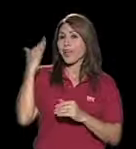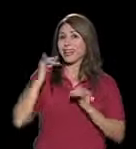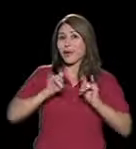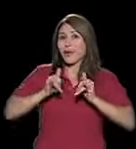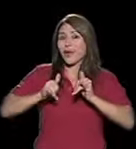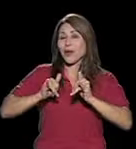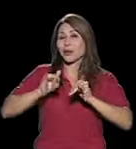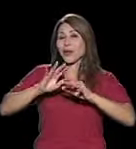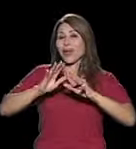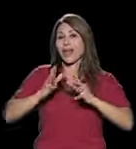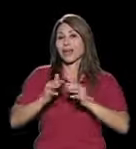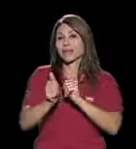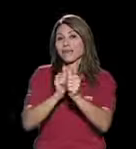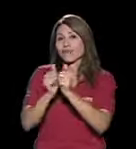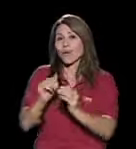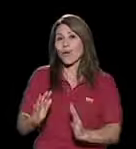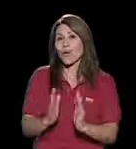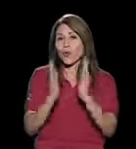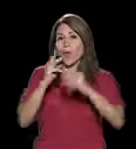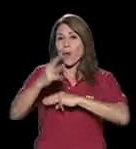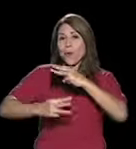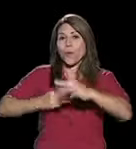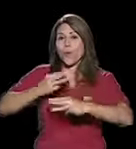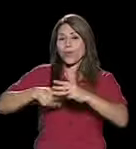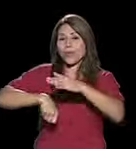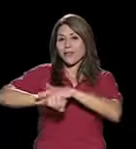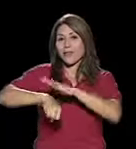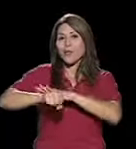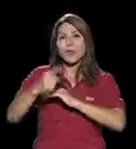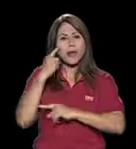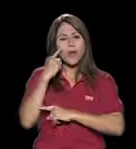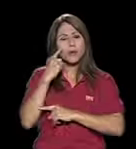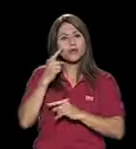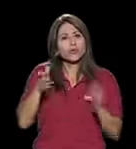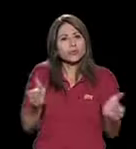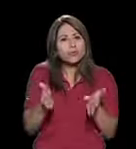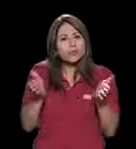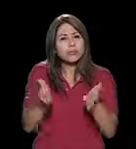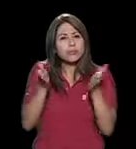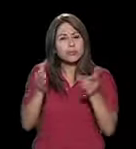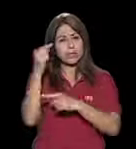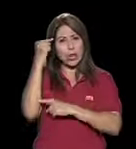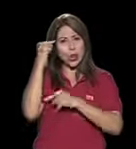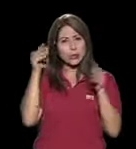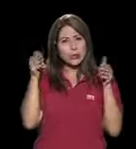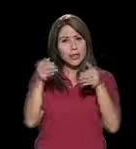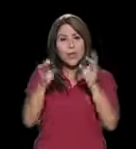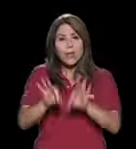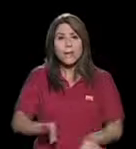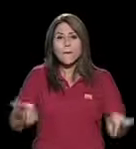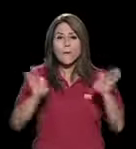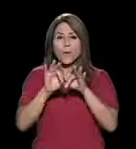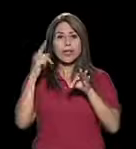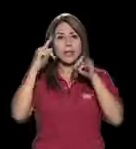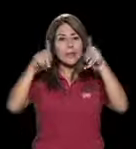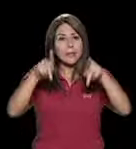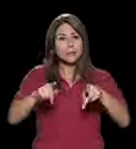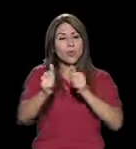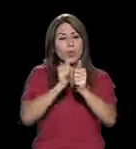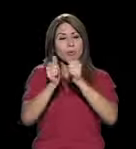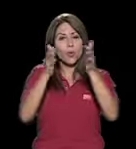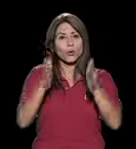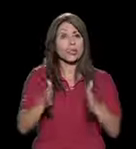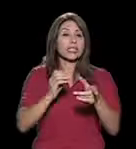el Mundial de Fútbol lo veíamos como la concentración, la motivación es muy importante para el deportista y para cualquier persona que